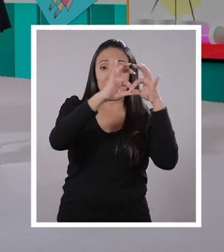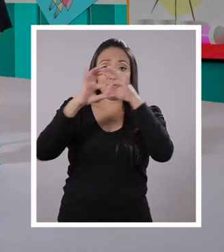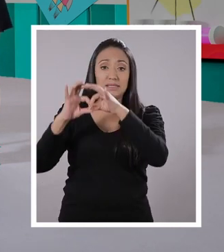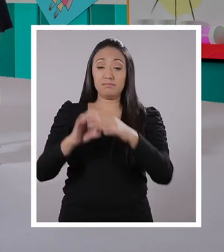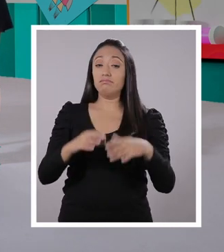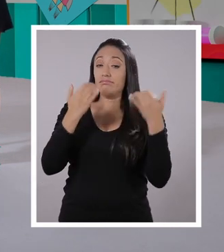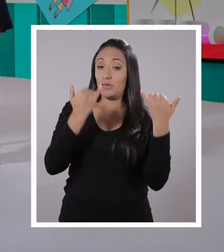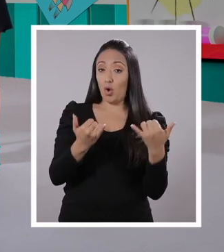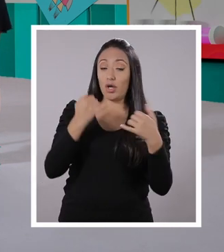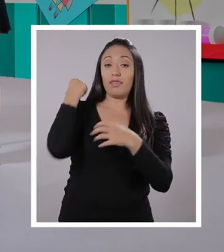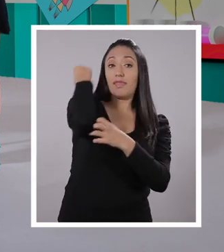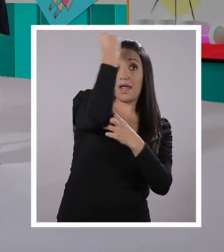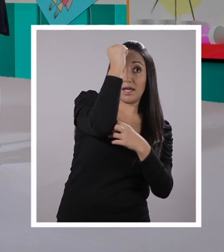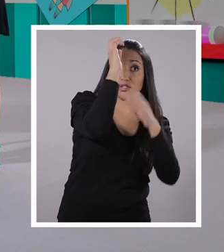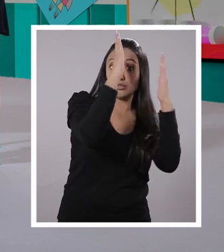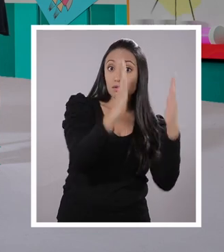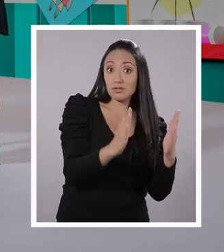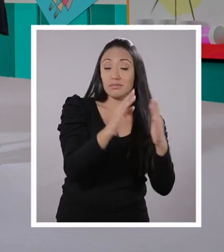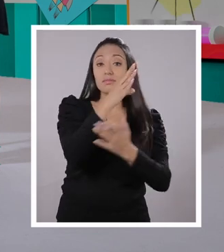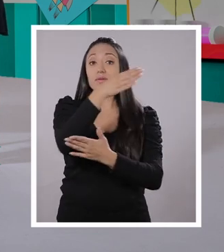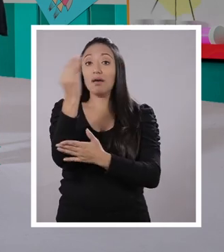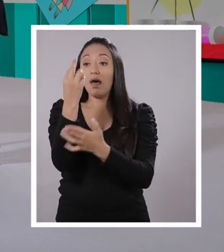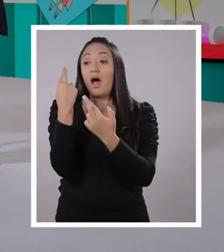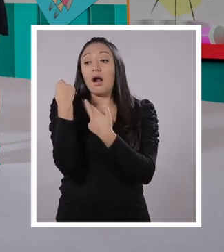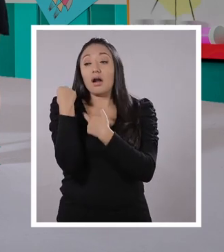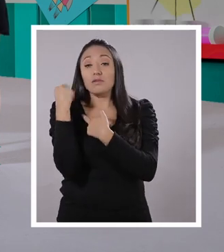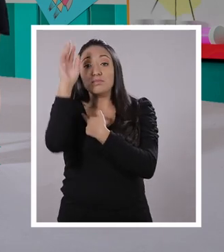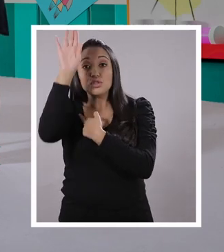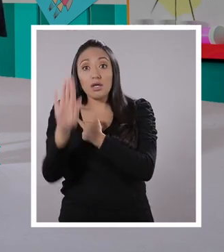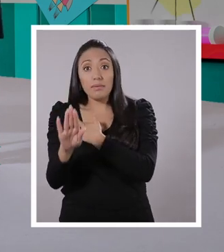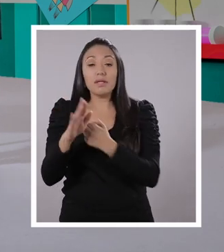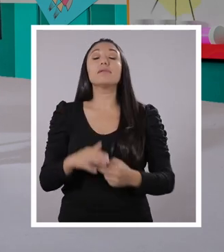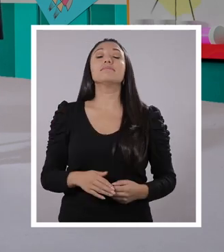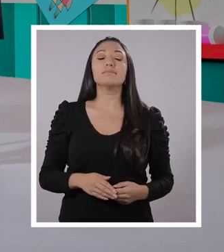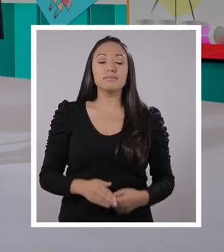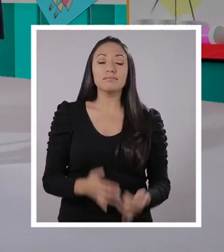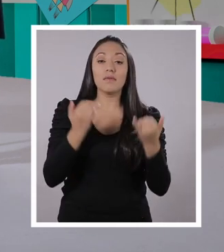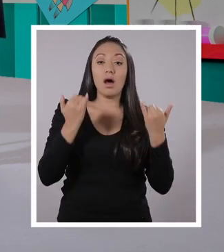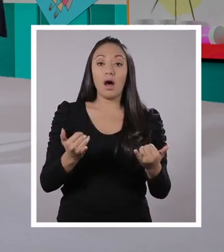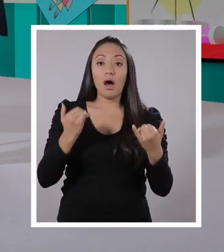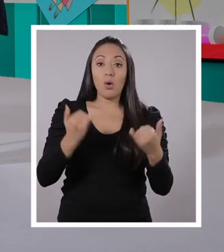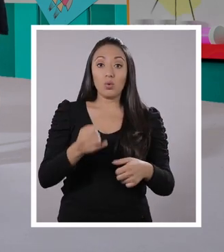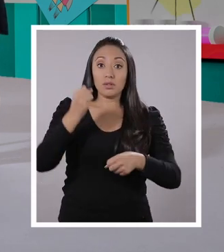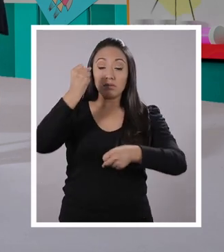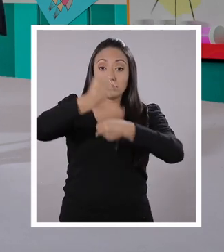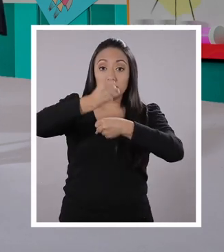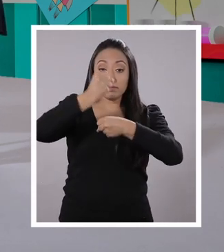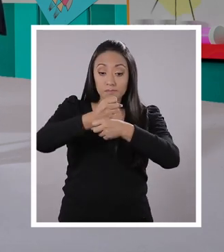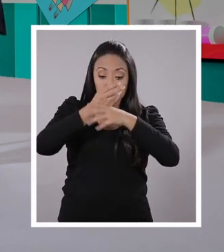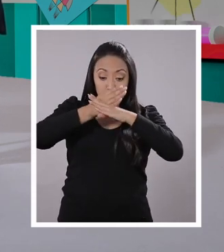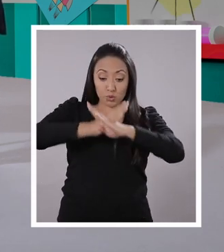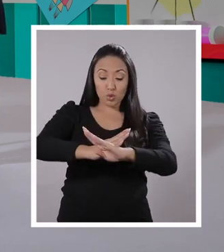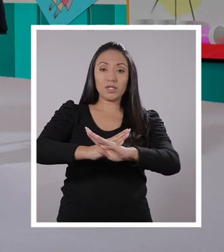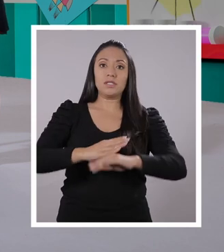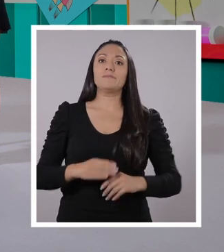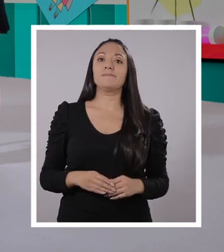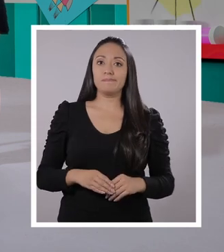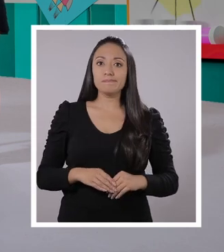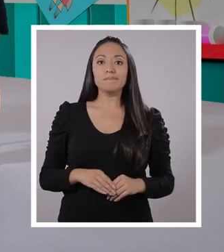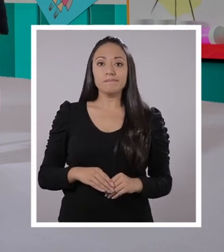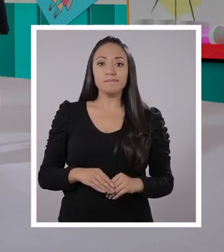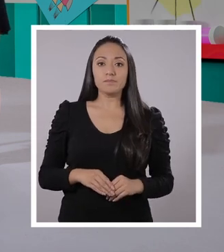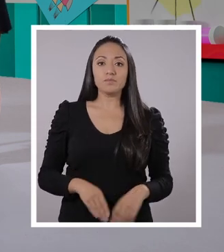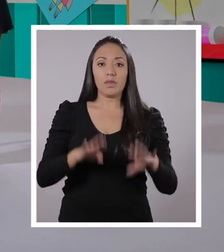responsabilidades. Todo va de la mano. Así que hoy a jugar con derechos, responsabilidades, porque ahora es nuestra